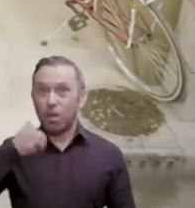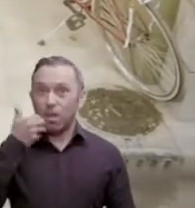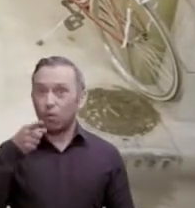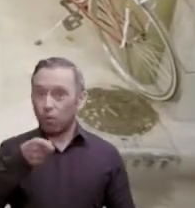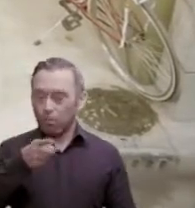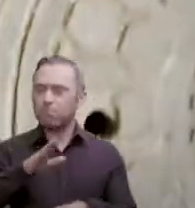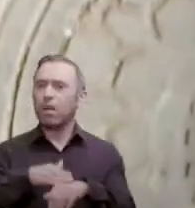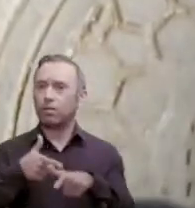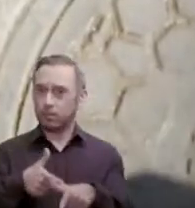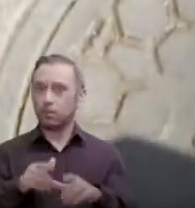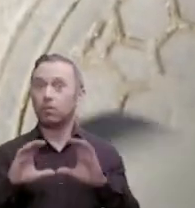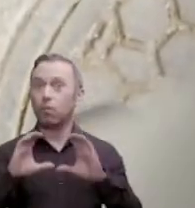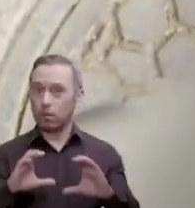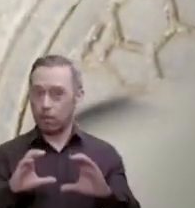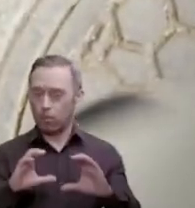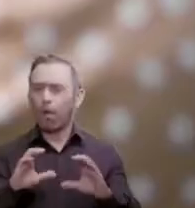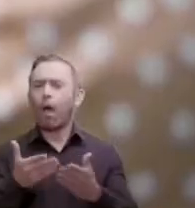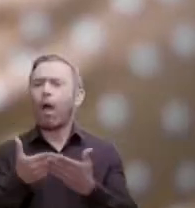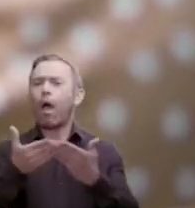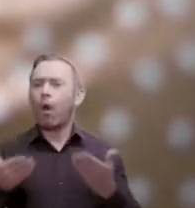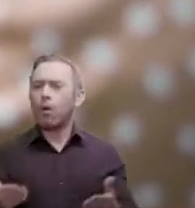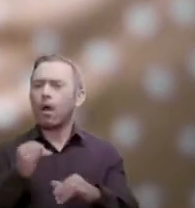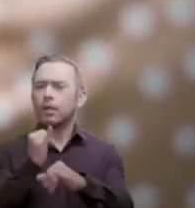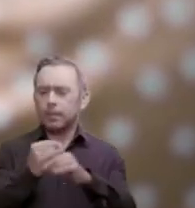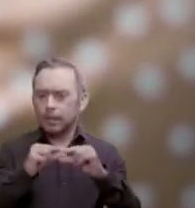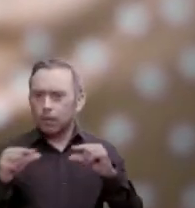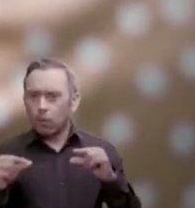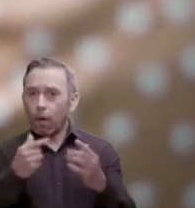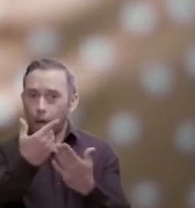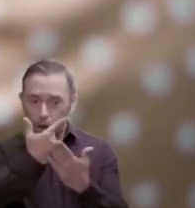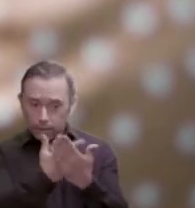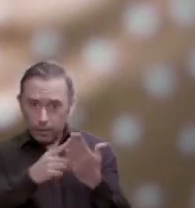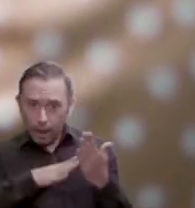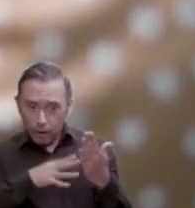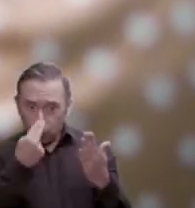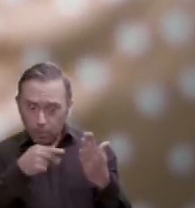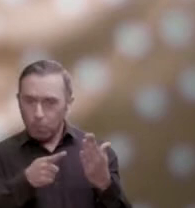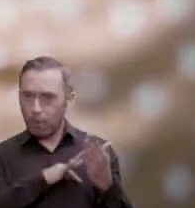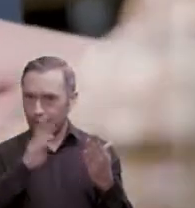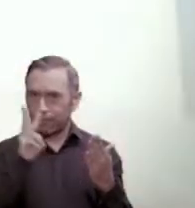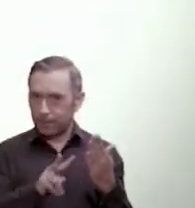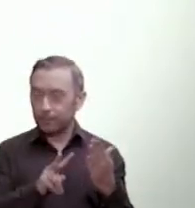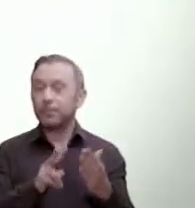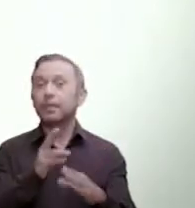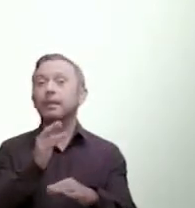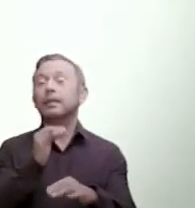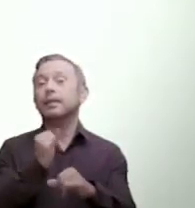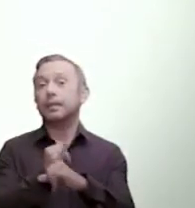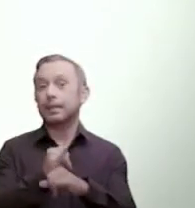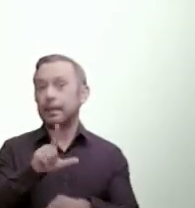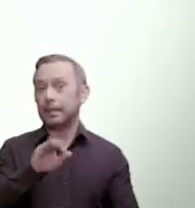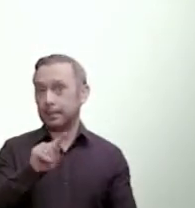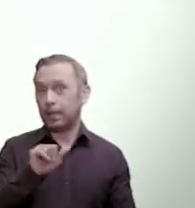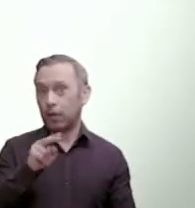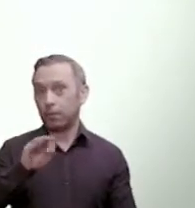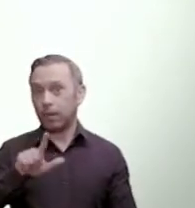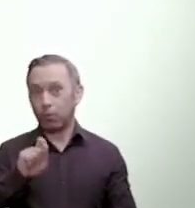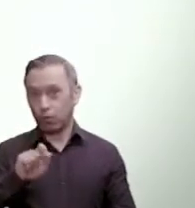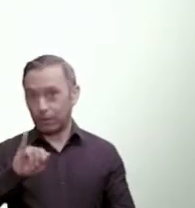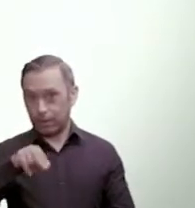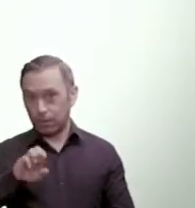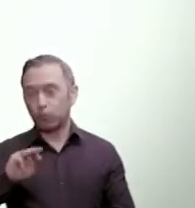Porque queremos que sigas cuidándote. Ya puedes revisar en línea la lista nominal de electores. Hazlo en listanominal.ine